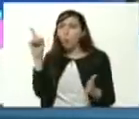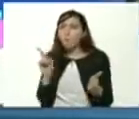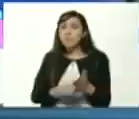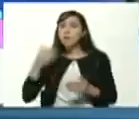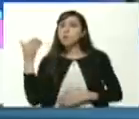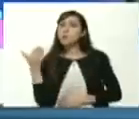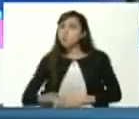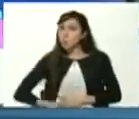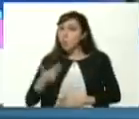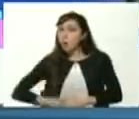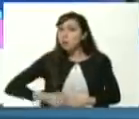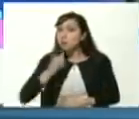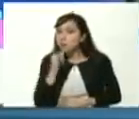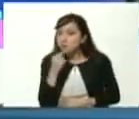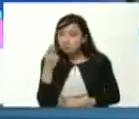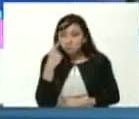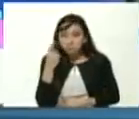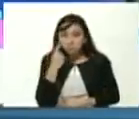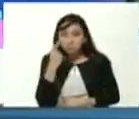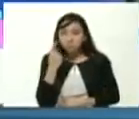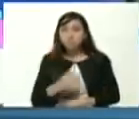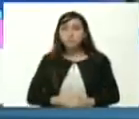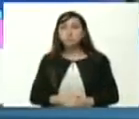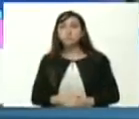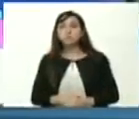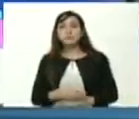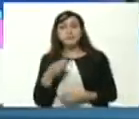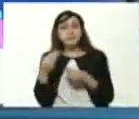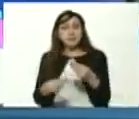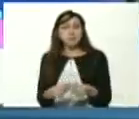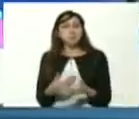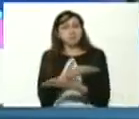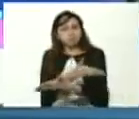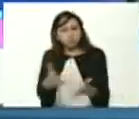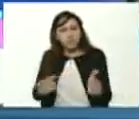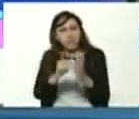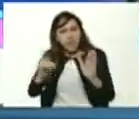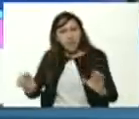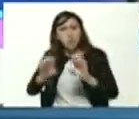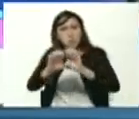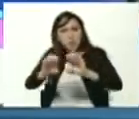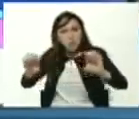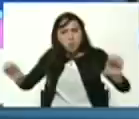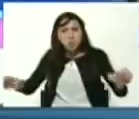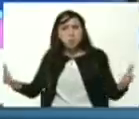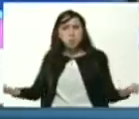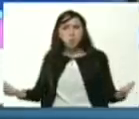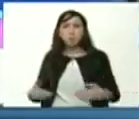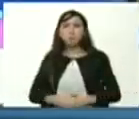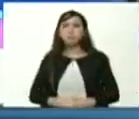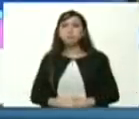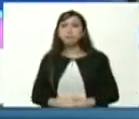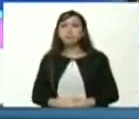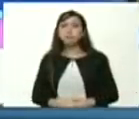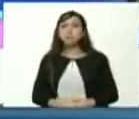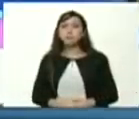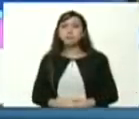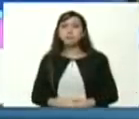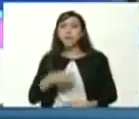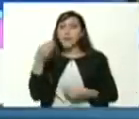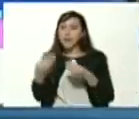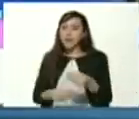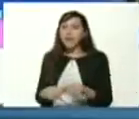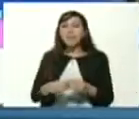importante anuncio es una garantía de los derechos a la educación es una garantía de los